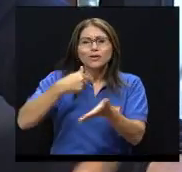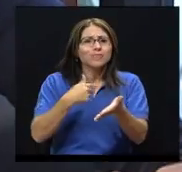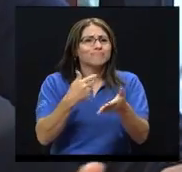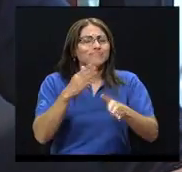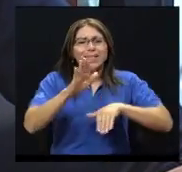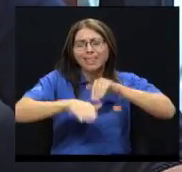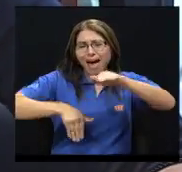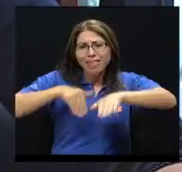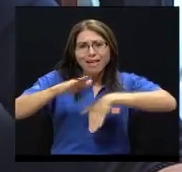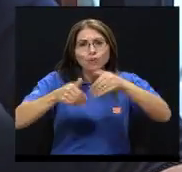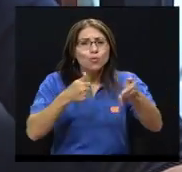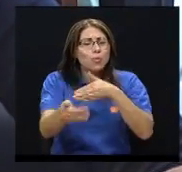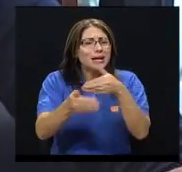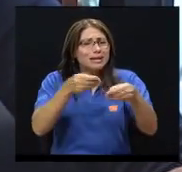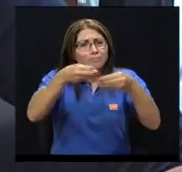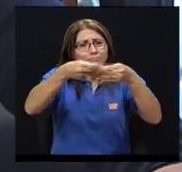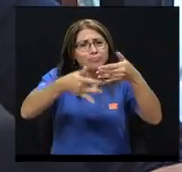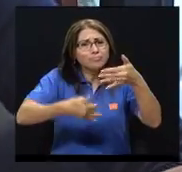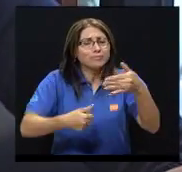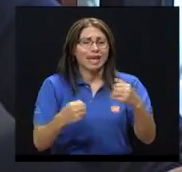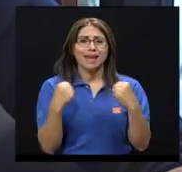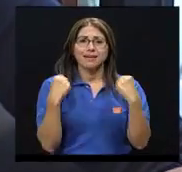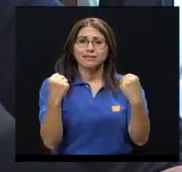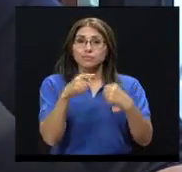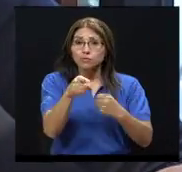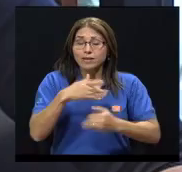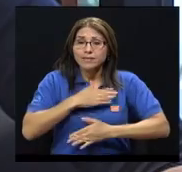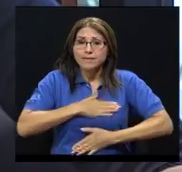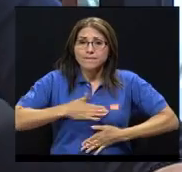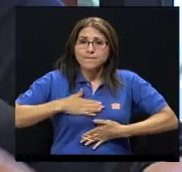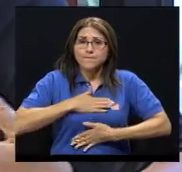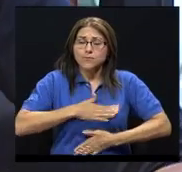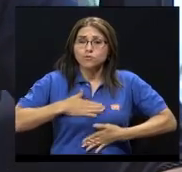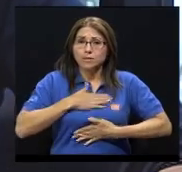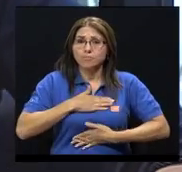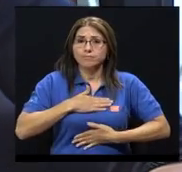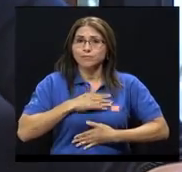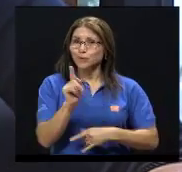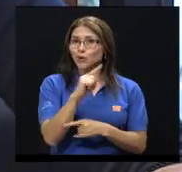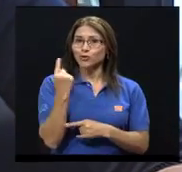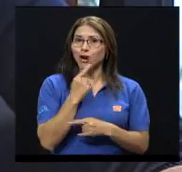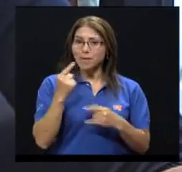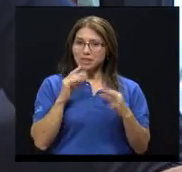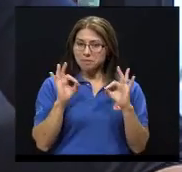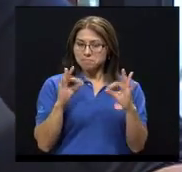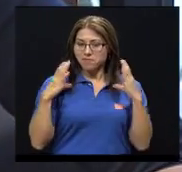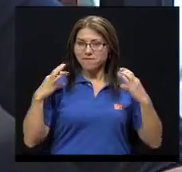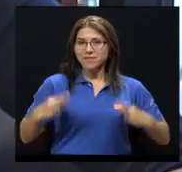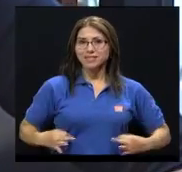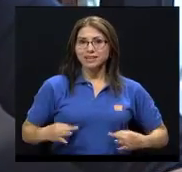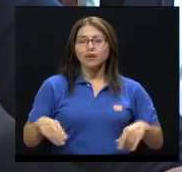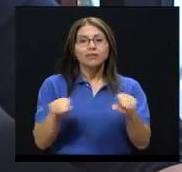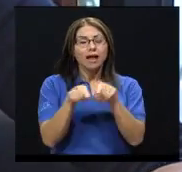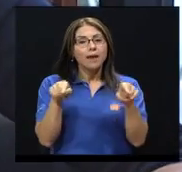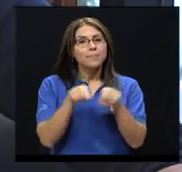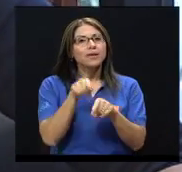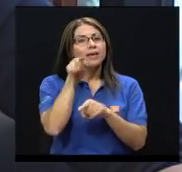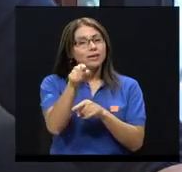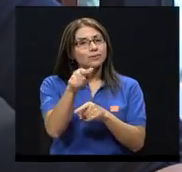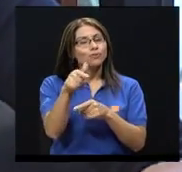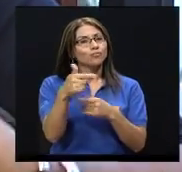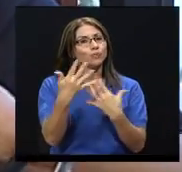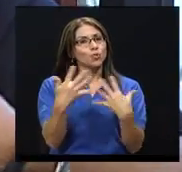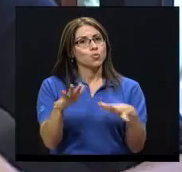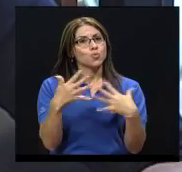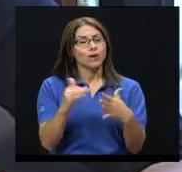nadando, cualquier clase de ejercicio que usted disfrute, no solo le va a mantener en forma física, sino que le va a mantener,